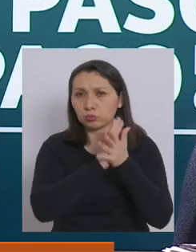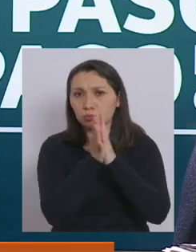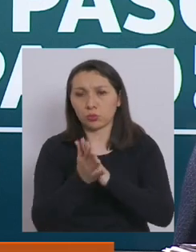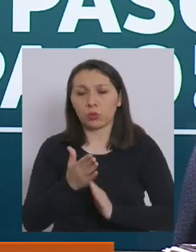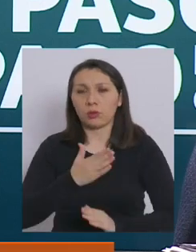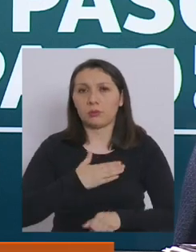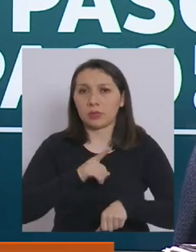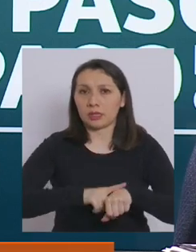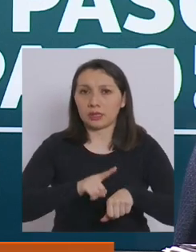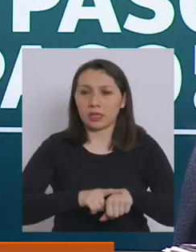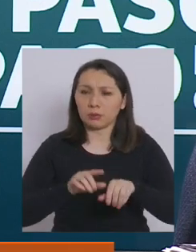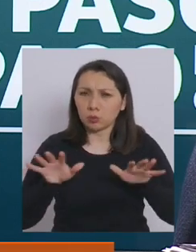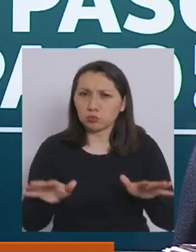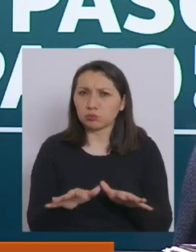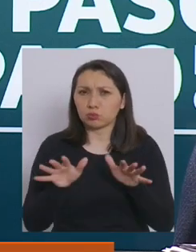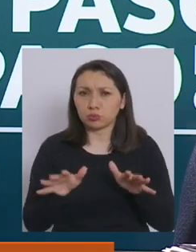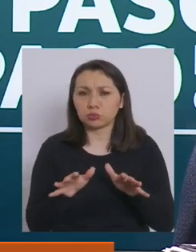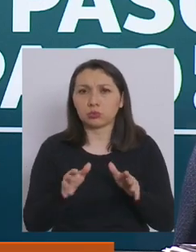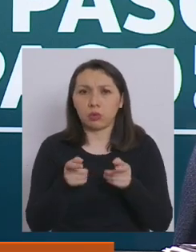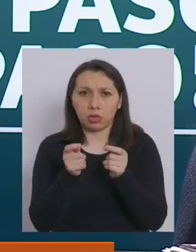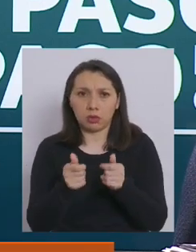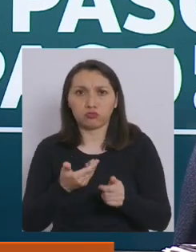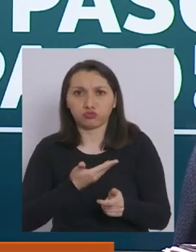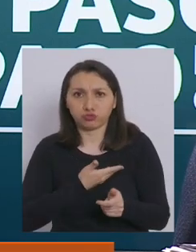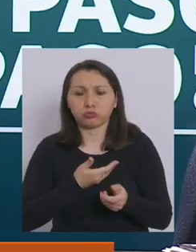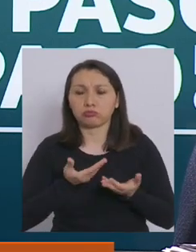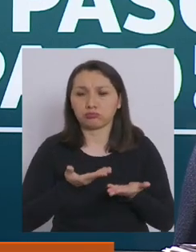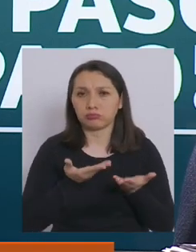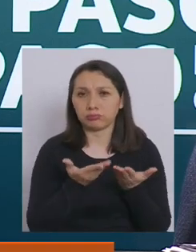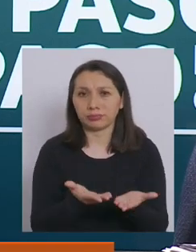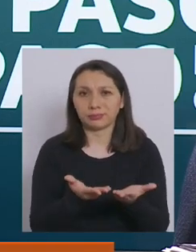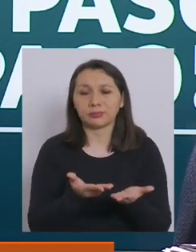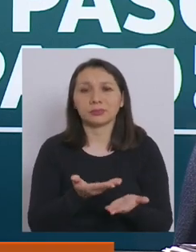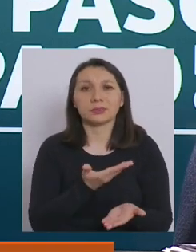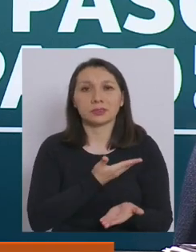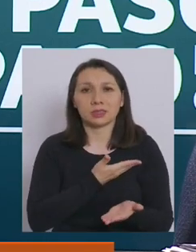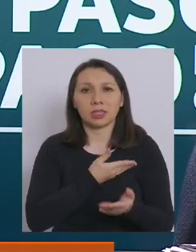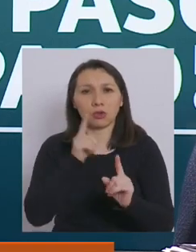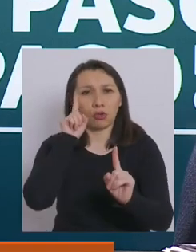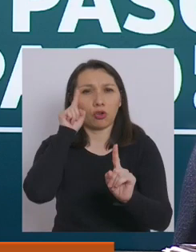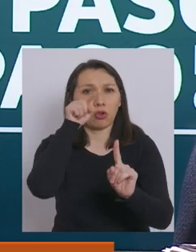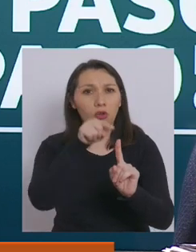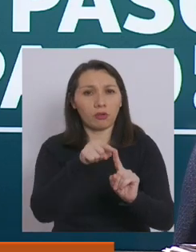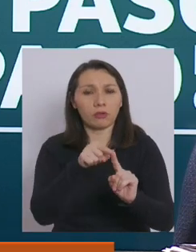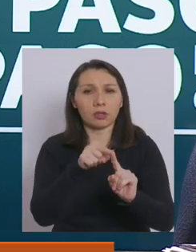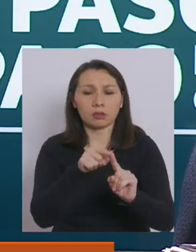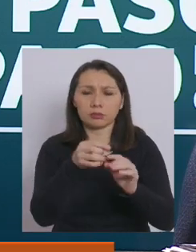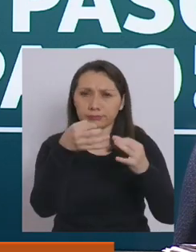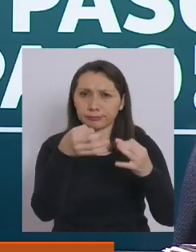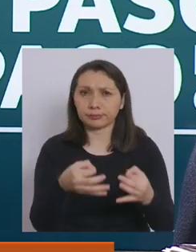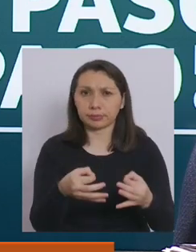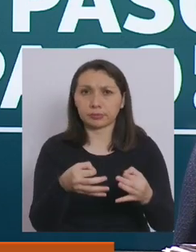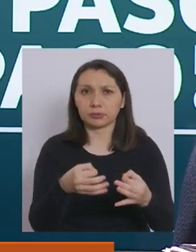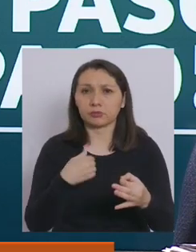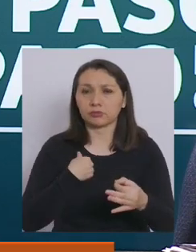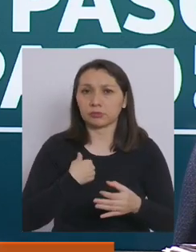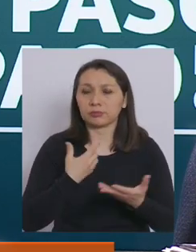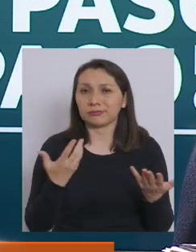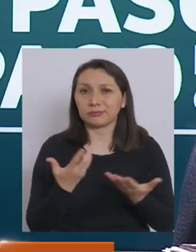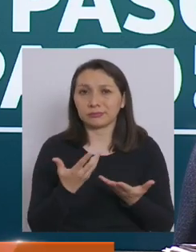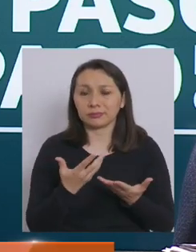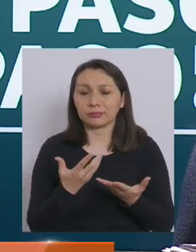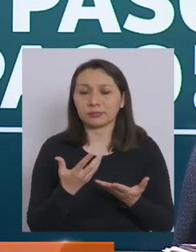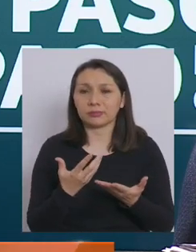mi tiempo, esfuerzo y habilidades. Tengo una misión bastante concreta, que